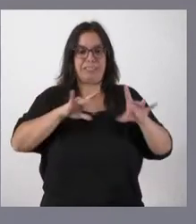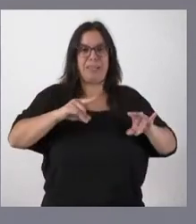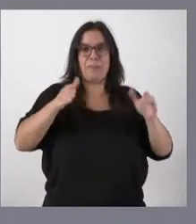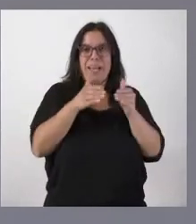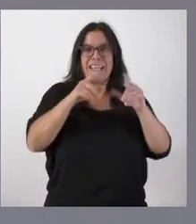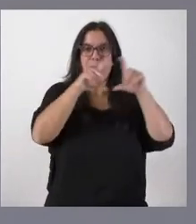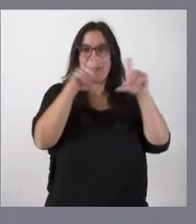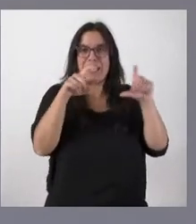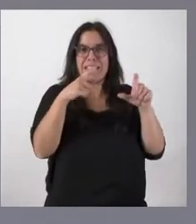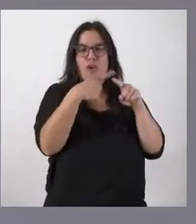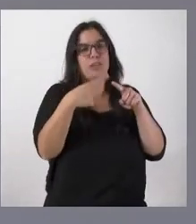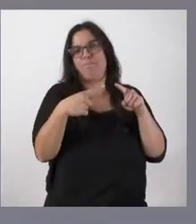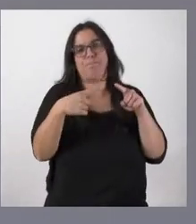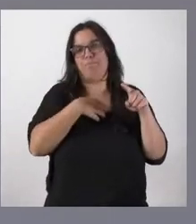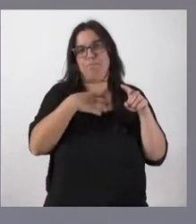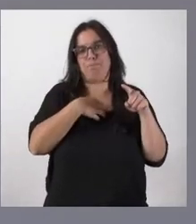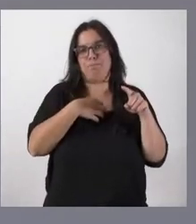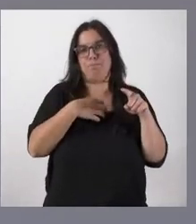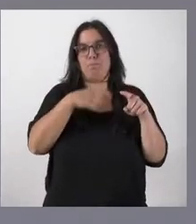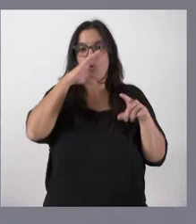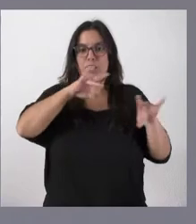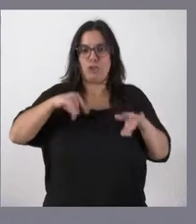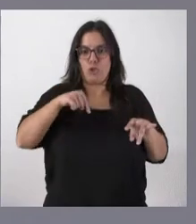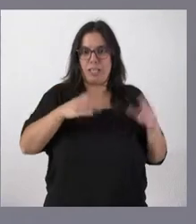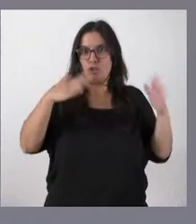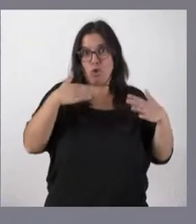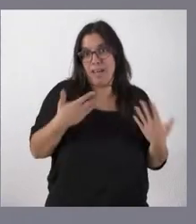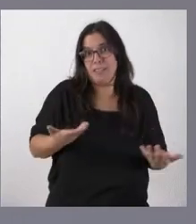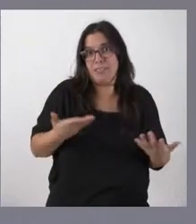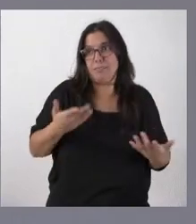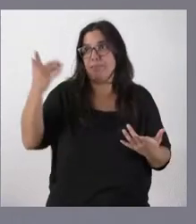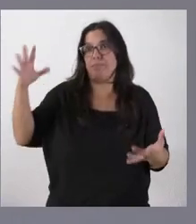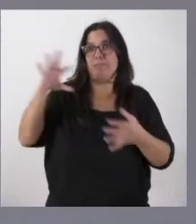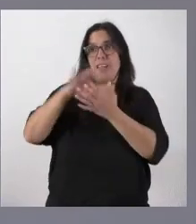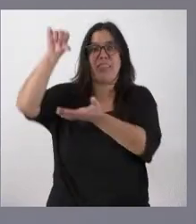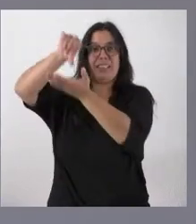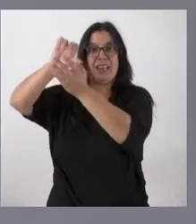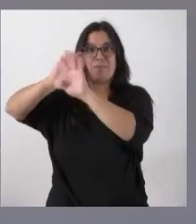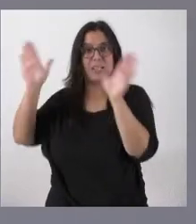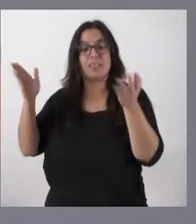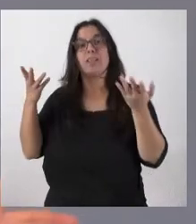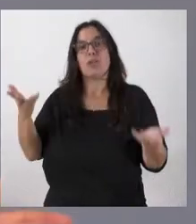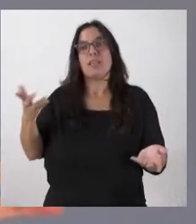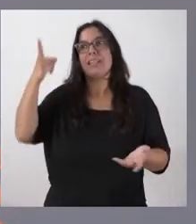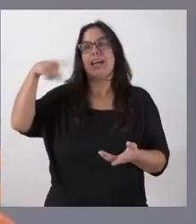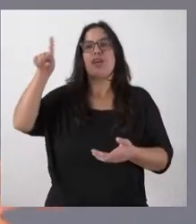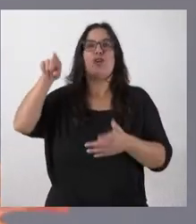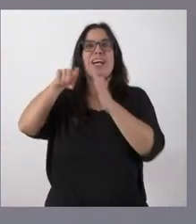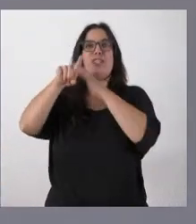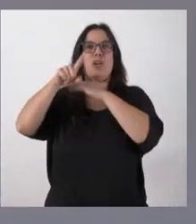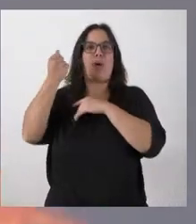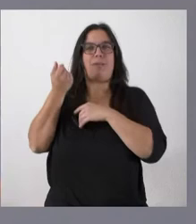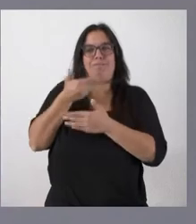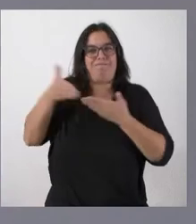porque, lógicamente, no tiene instalaciones en el territorio, solo sucede central y, asimismo, como hace operaciones muy grandes, su